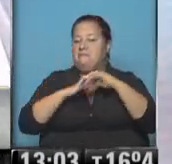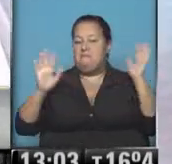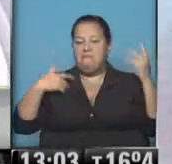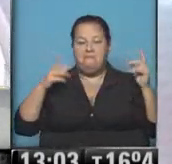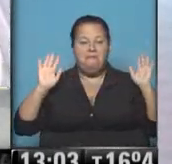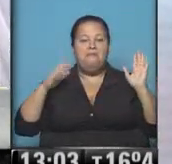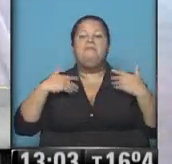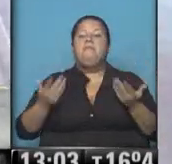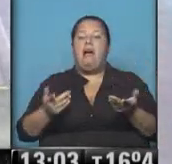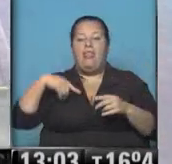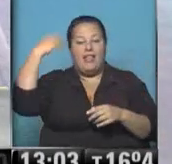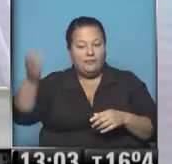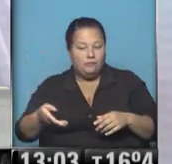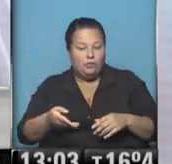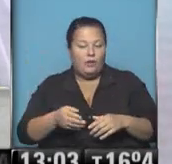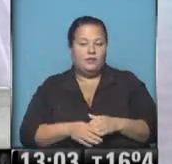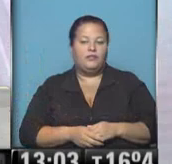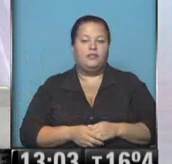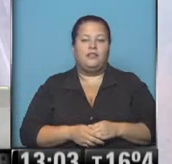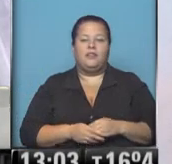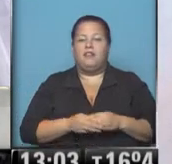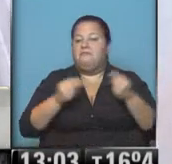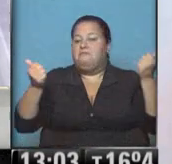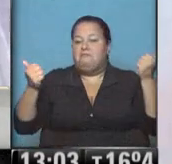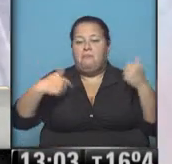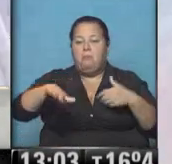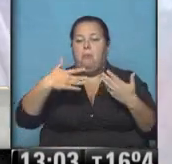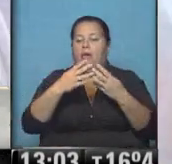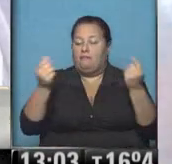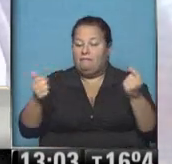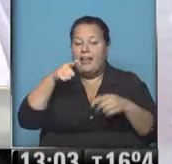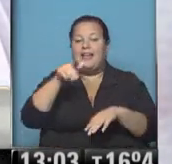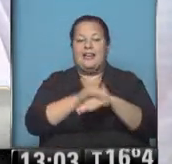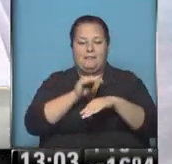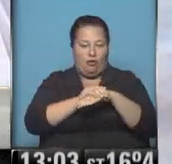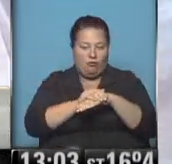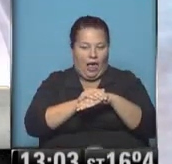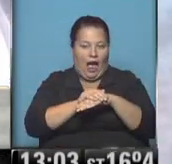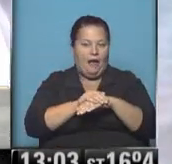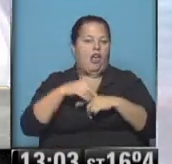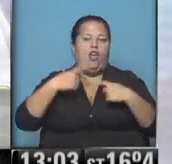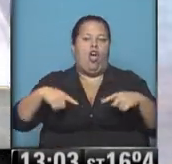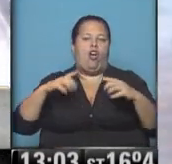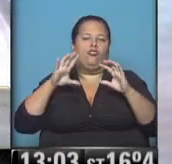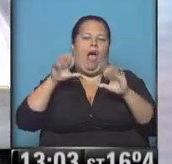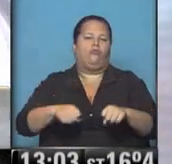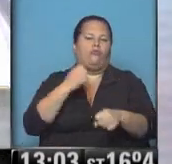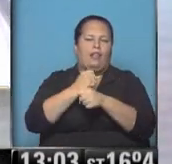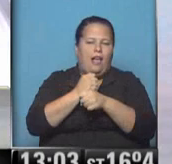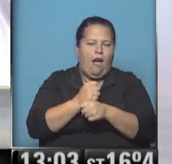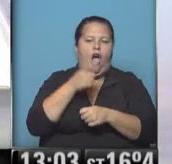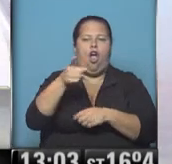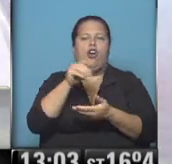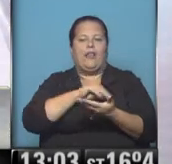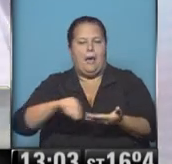patrimonio para poder luego disolverse en cualquier momento. Ella es la encargada de cometer todo tipo de abuso laboral contra